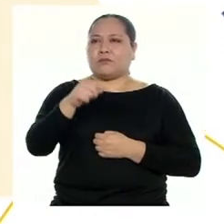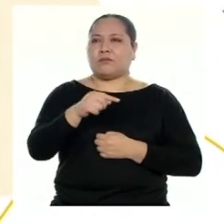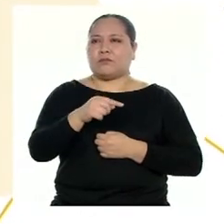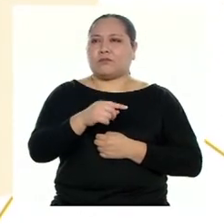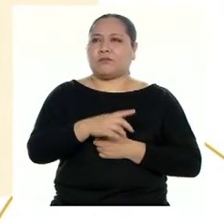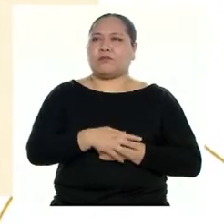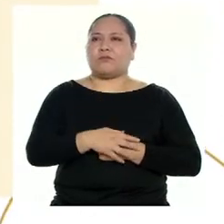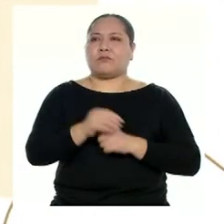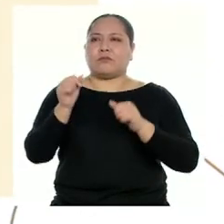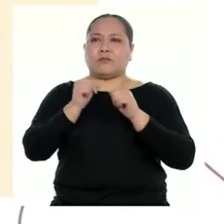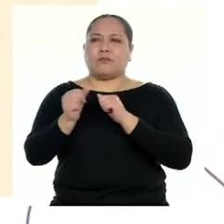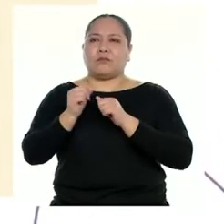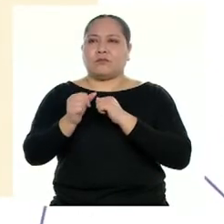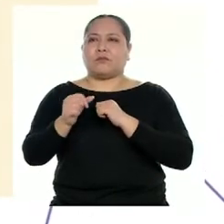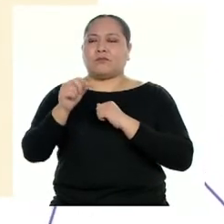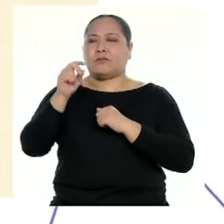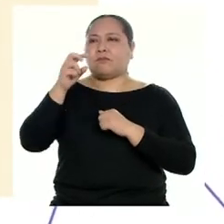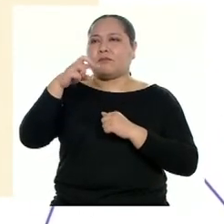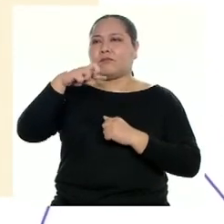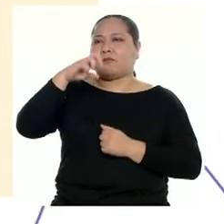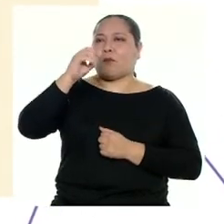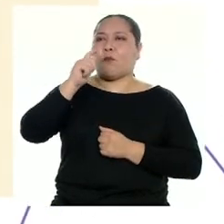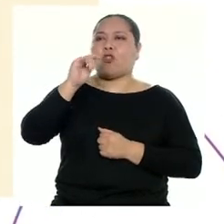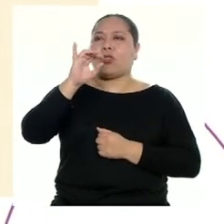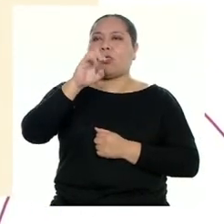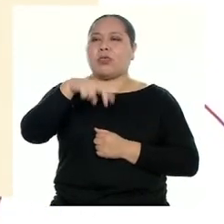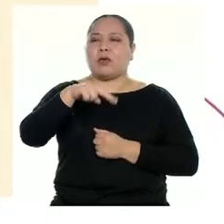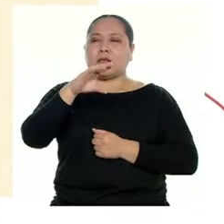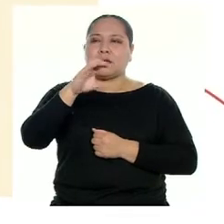del producto de potencias con una misma base.